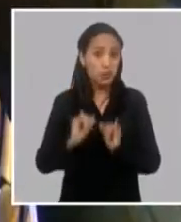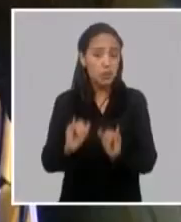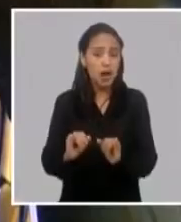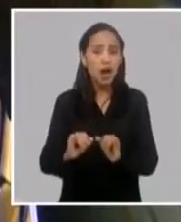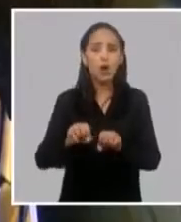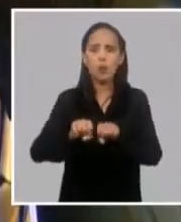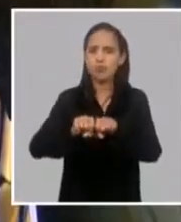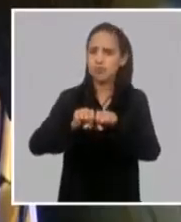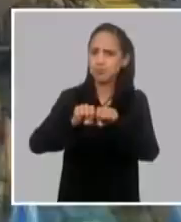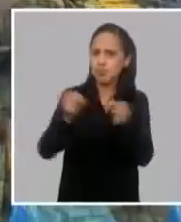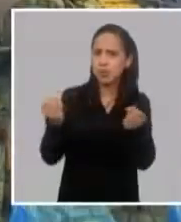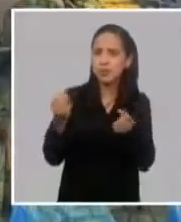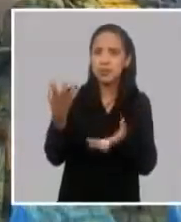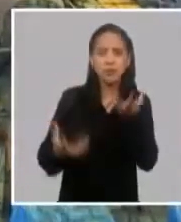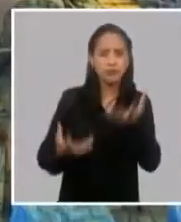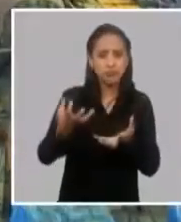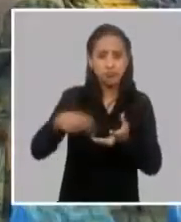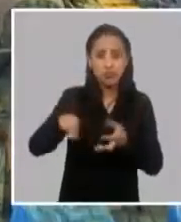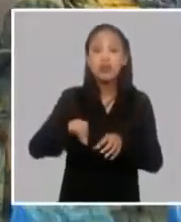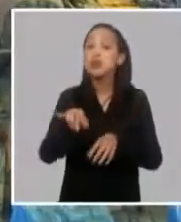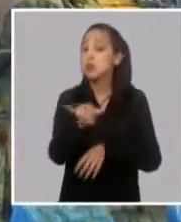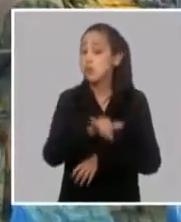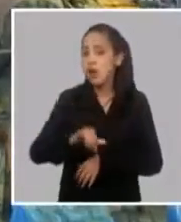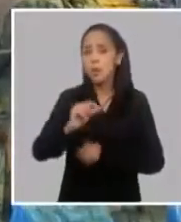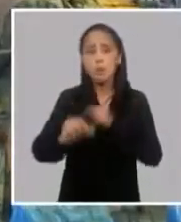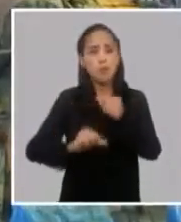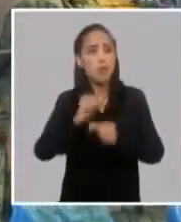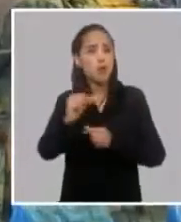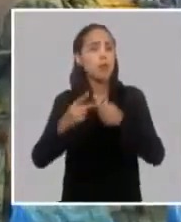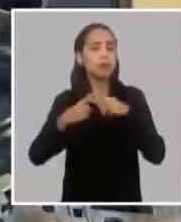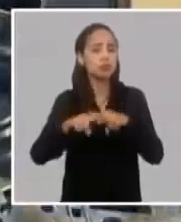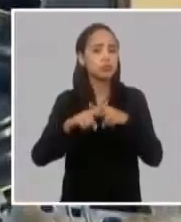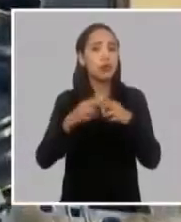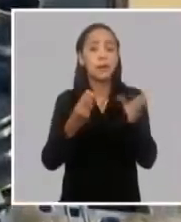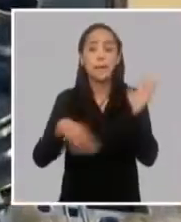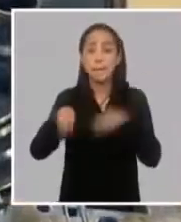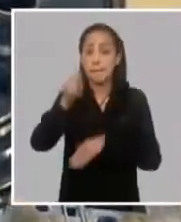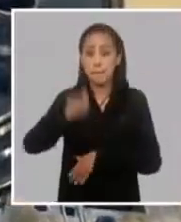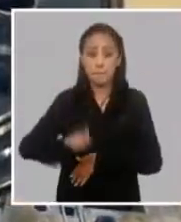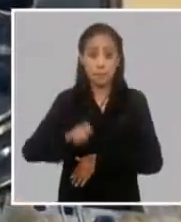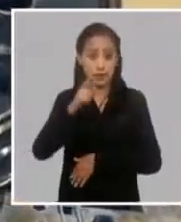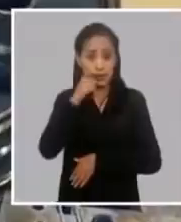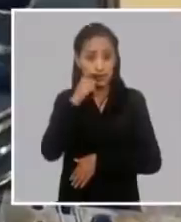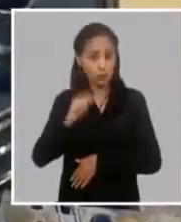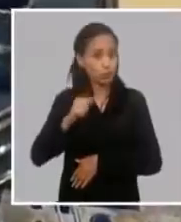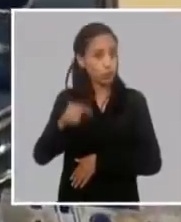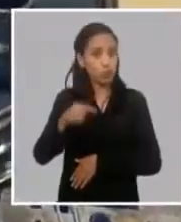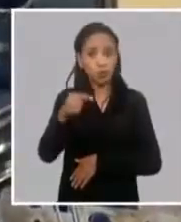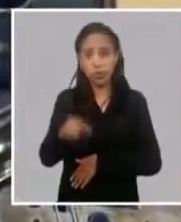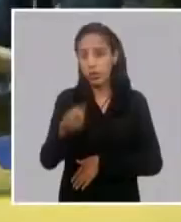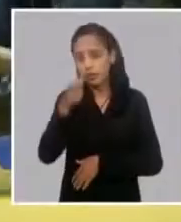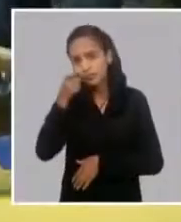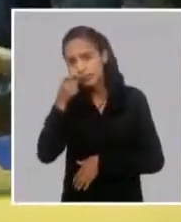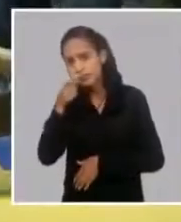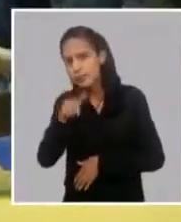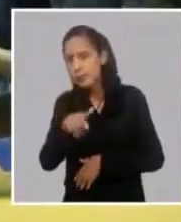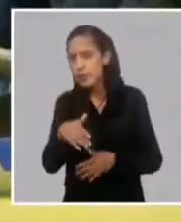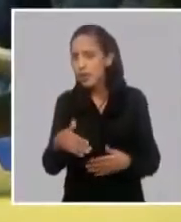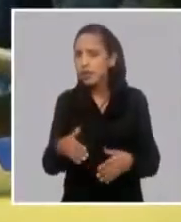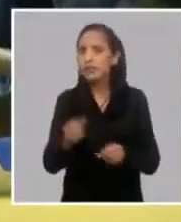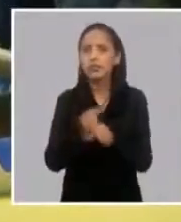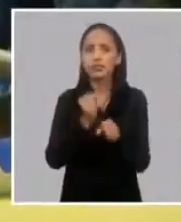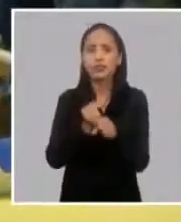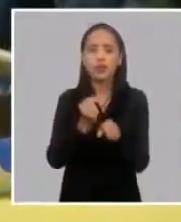caldera, de cómo se ha venido recuperando. El ministro personalmente ha estado viendo casi a diario en estos últimos días.